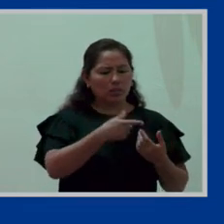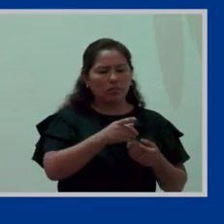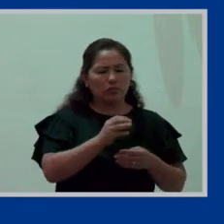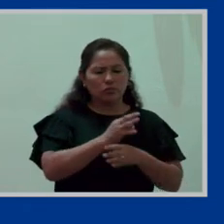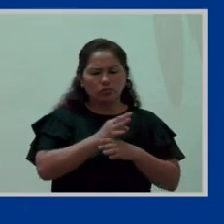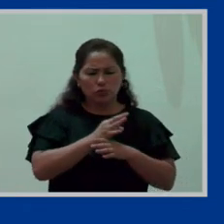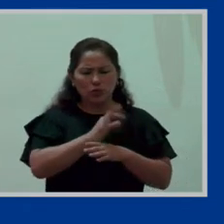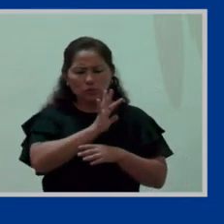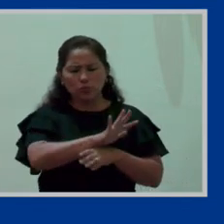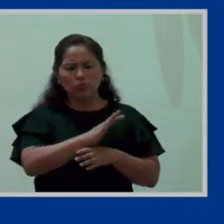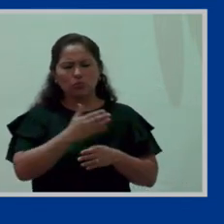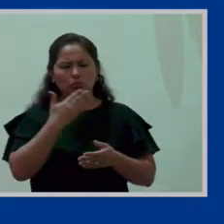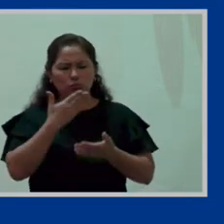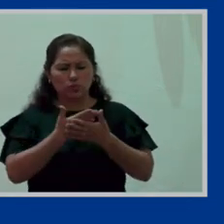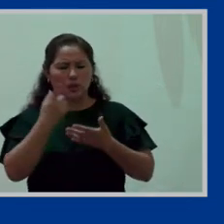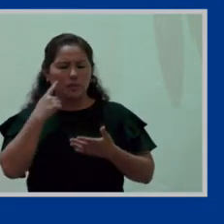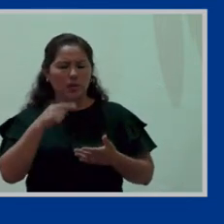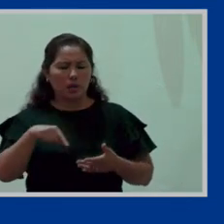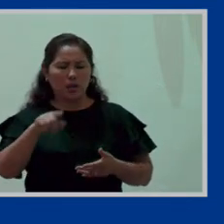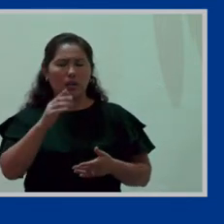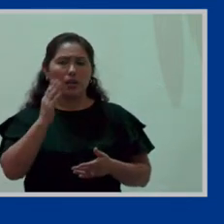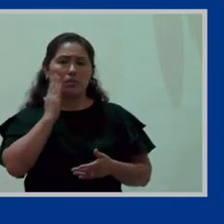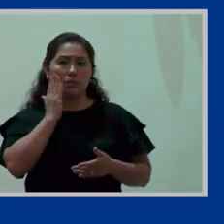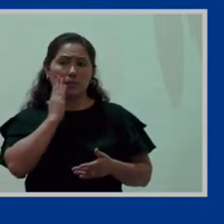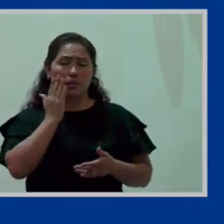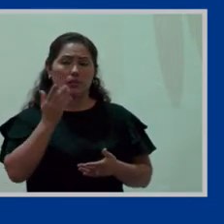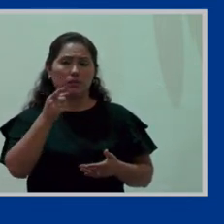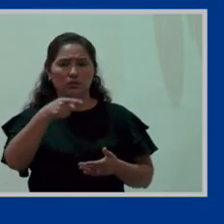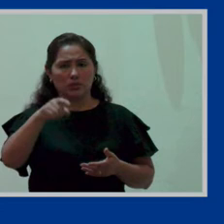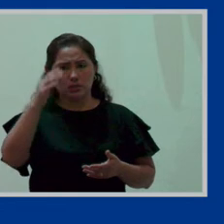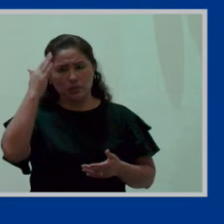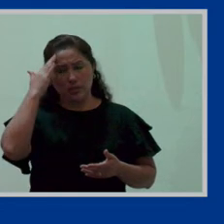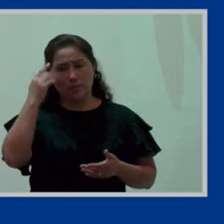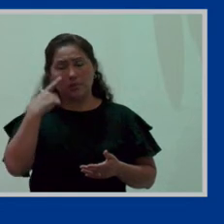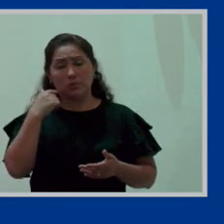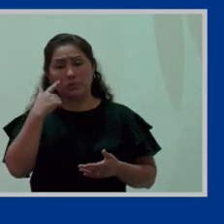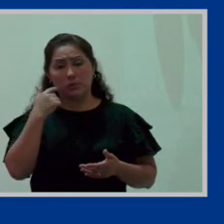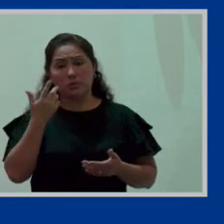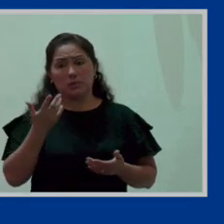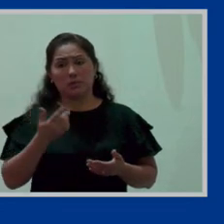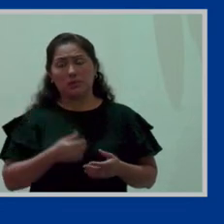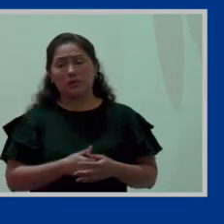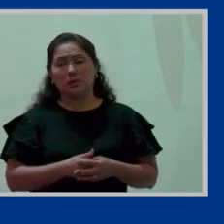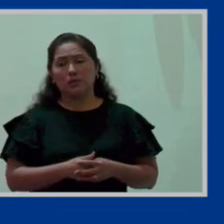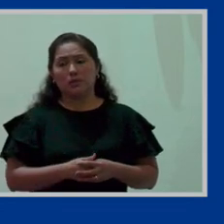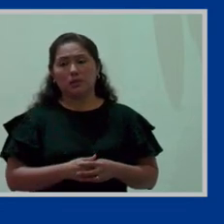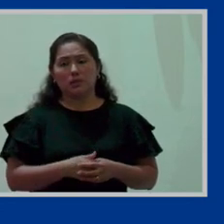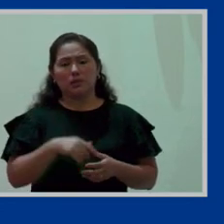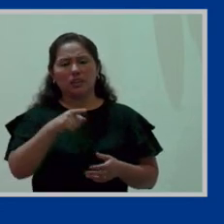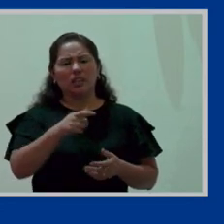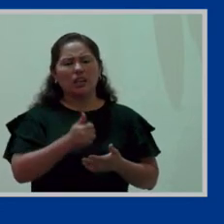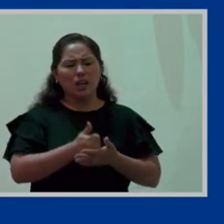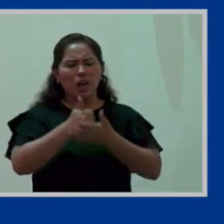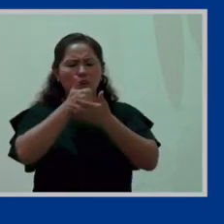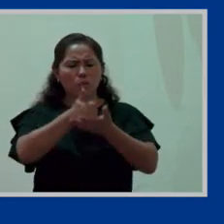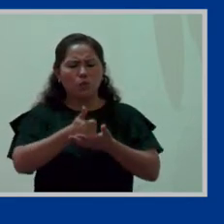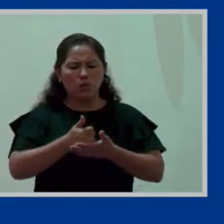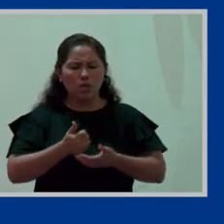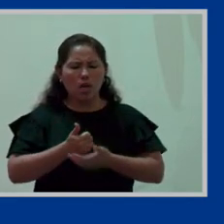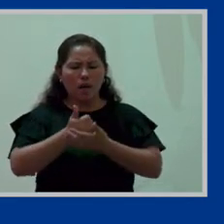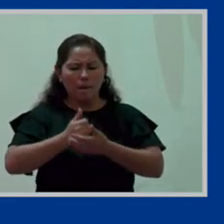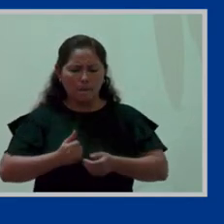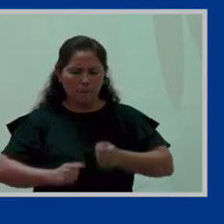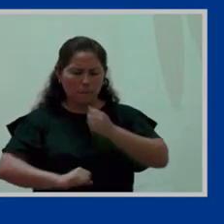Y eso es lo que tenemos que aprender nosotros, fundamentalmente, los varones. En cuanto a que les sirve de punto de apoyo